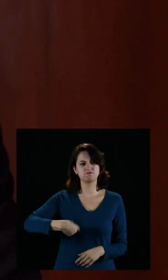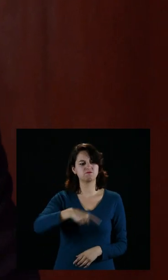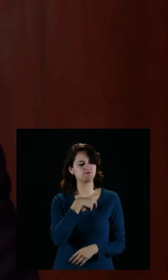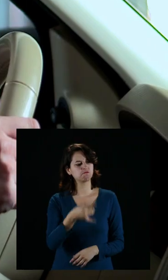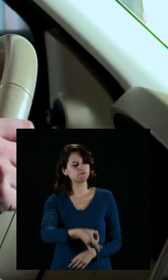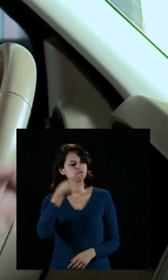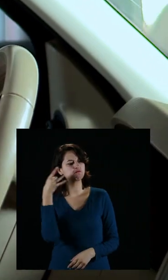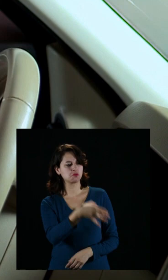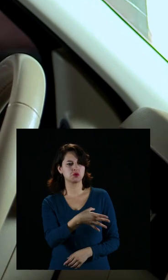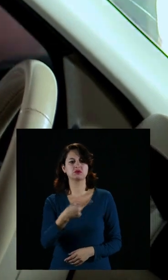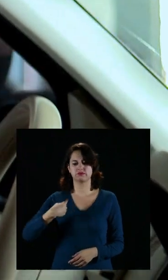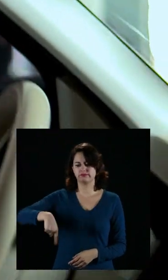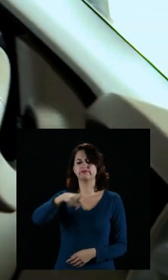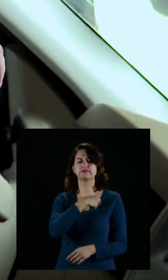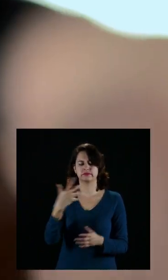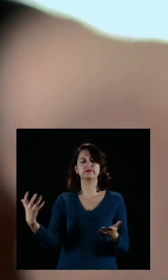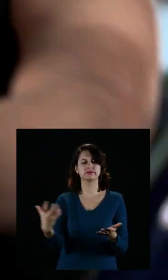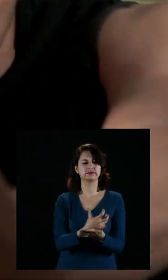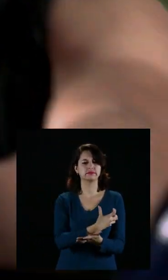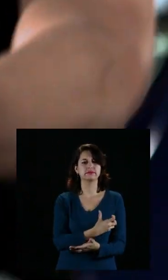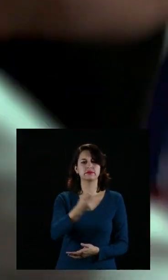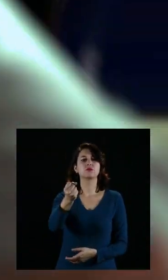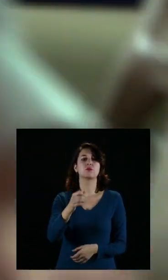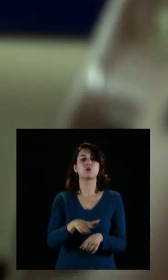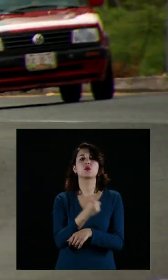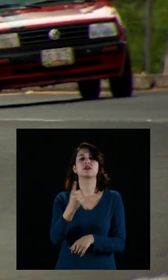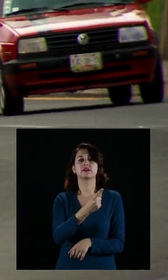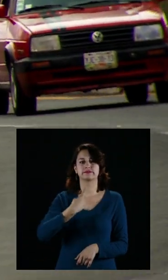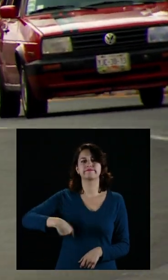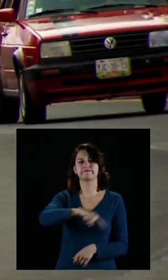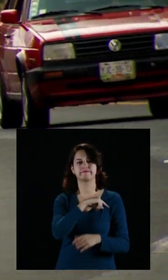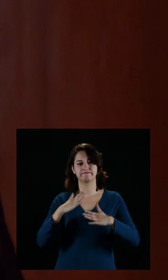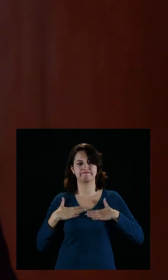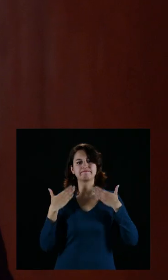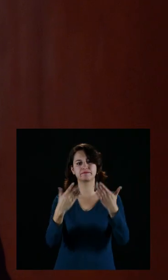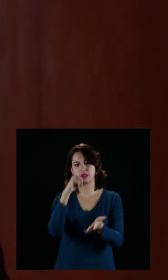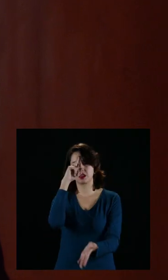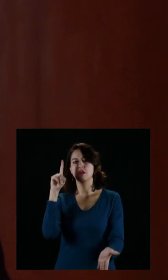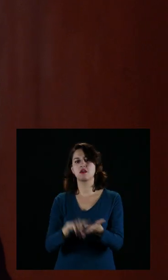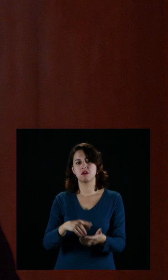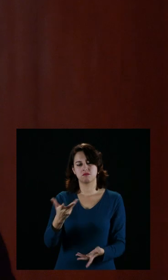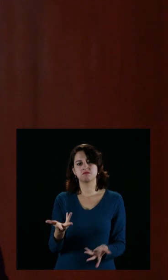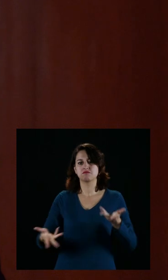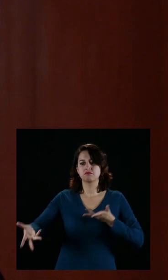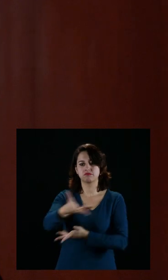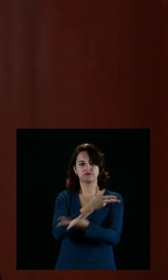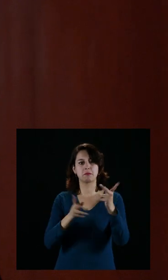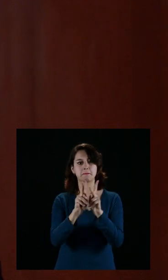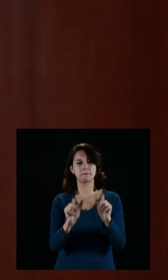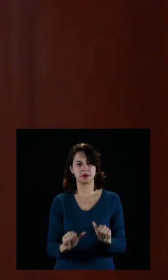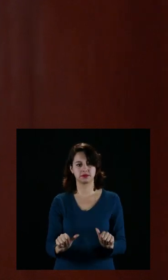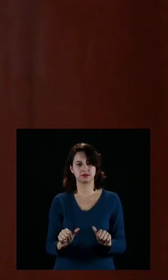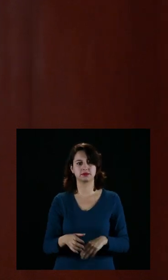Vamos a ganar esta batalla contra el crimen quienes creemos y construimos